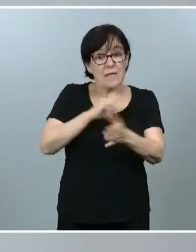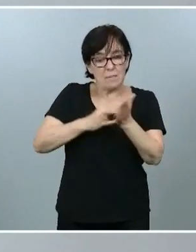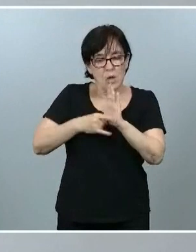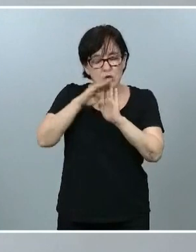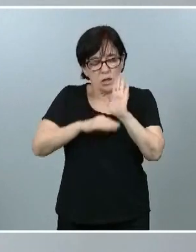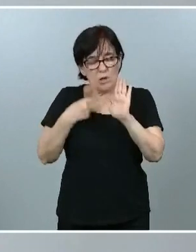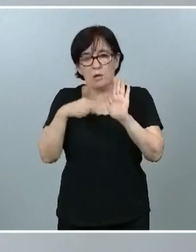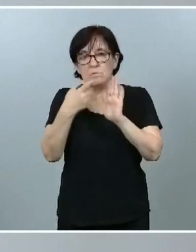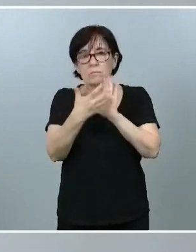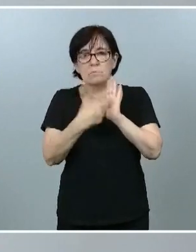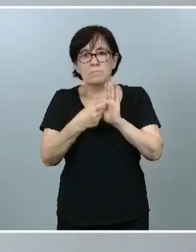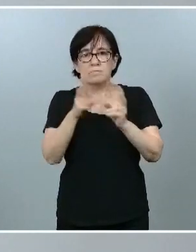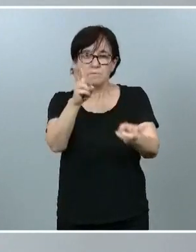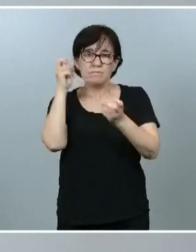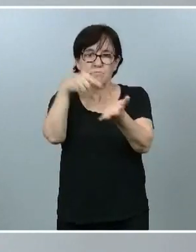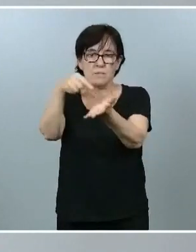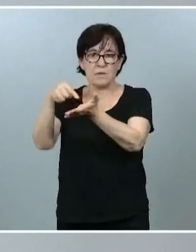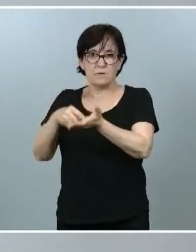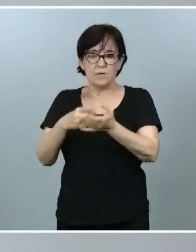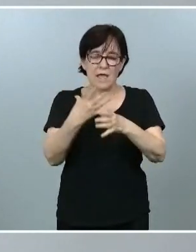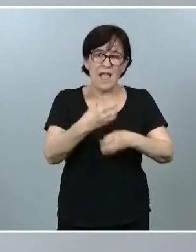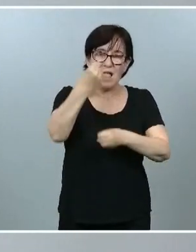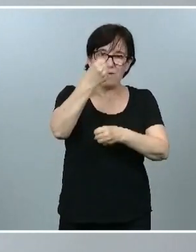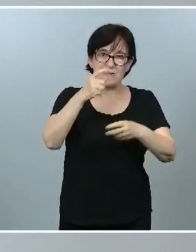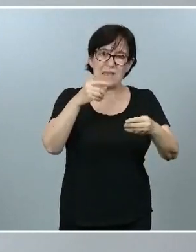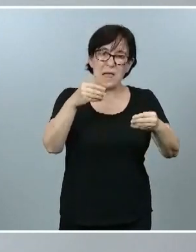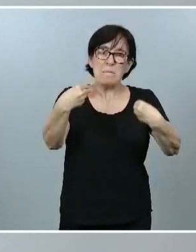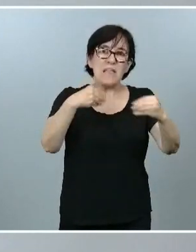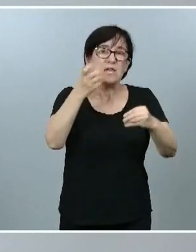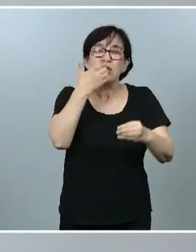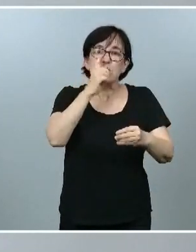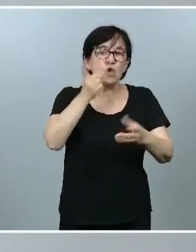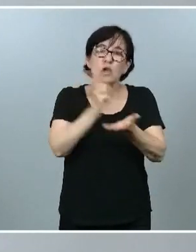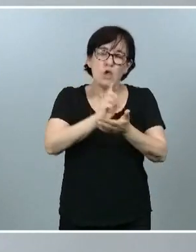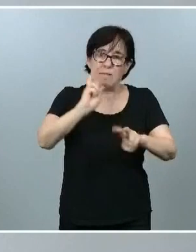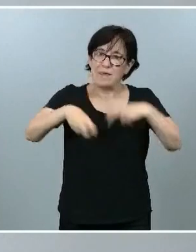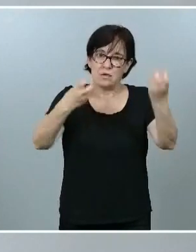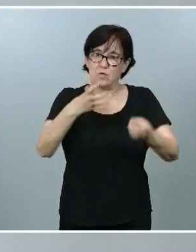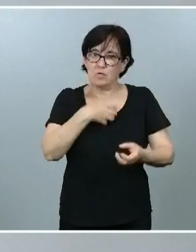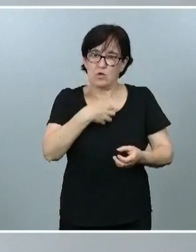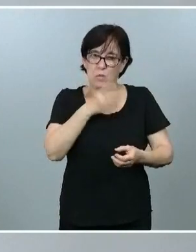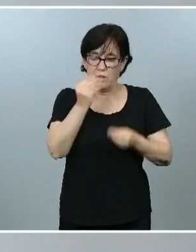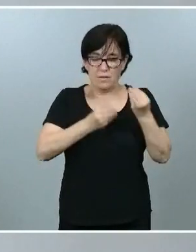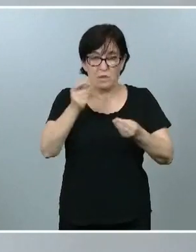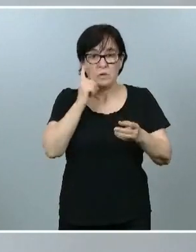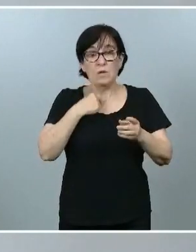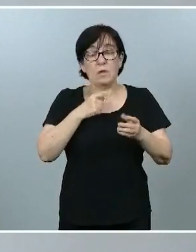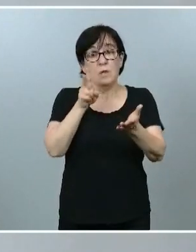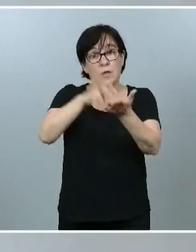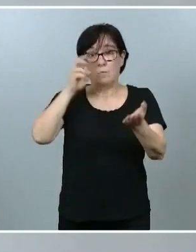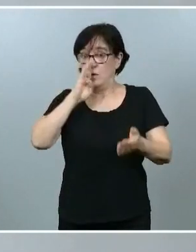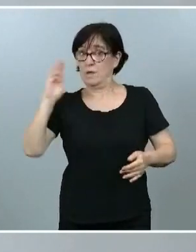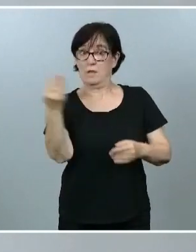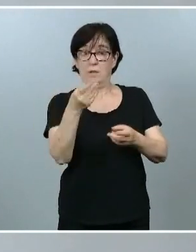un imposto aos envases de plástico non reutilizables. Se trata de un imposto de carácter indirecto que recaerá sobre a